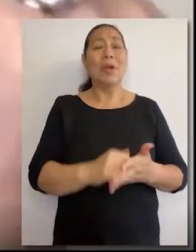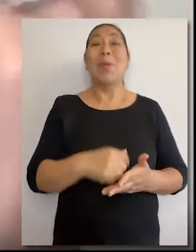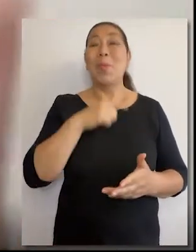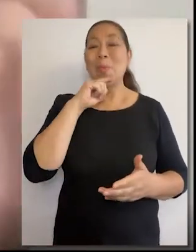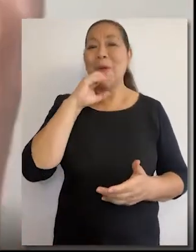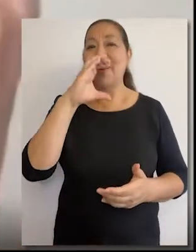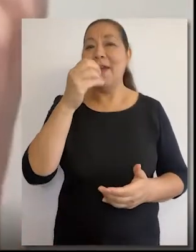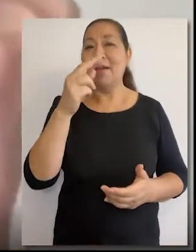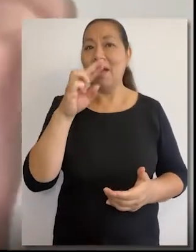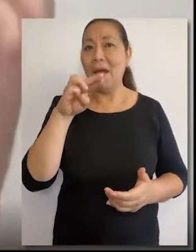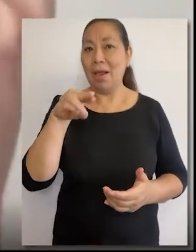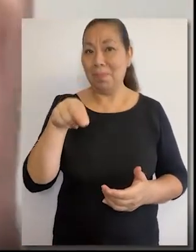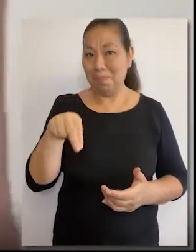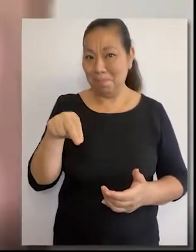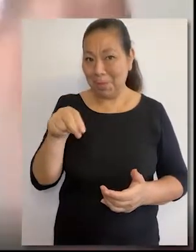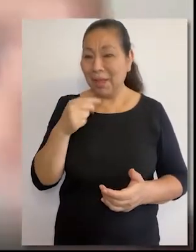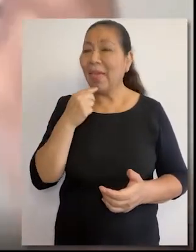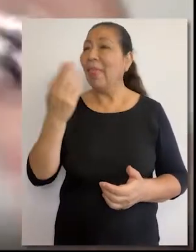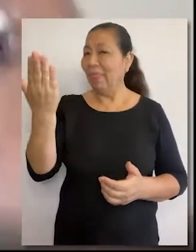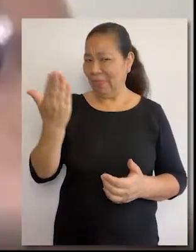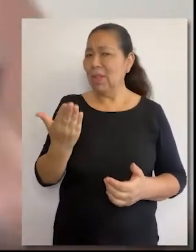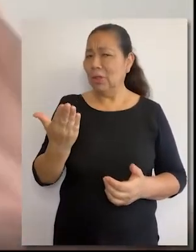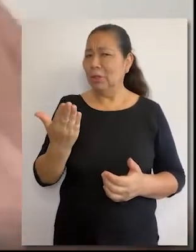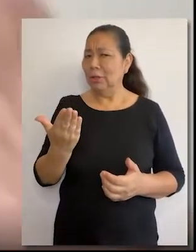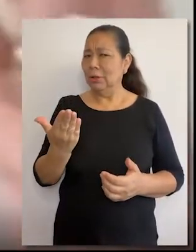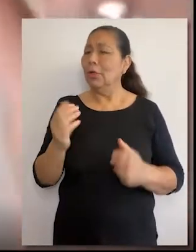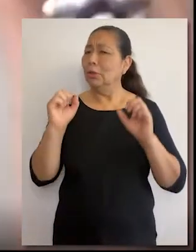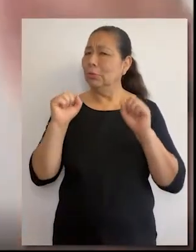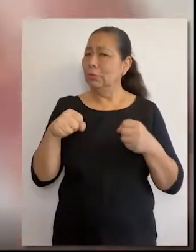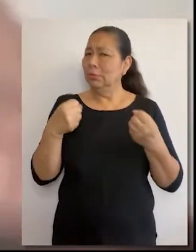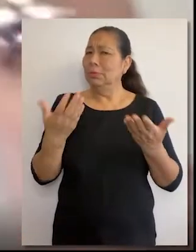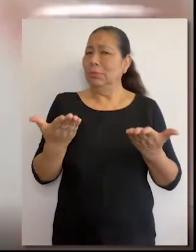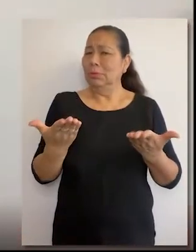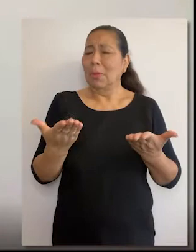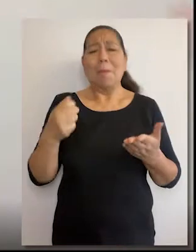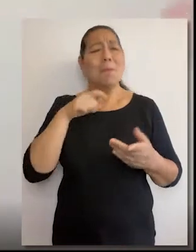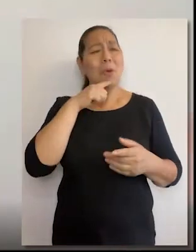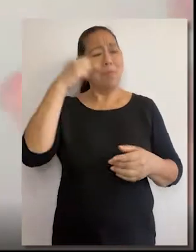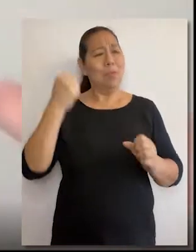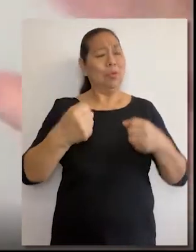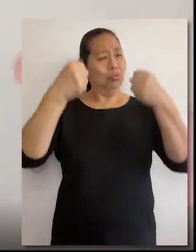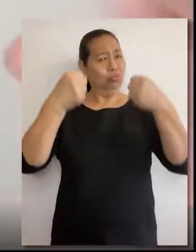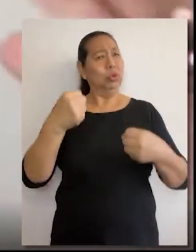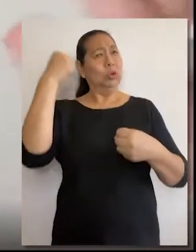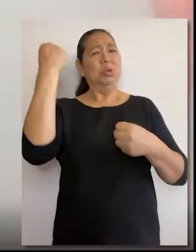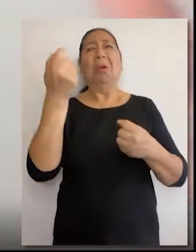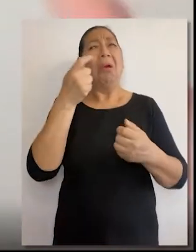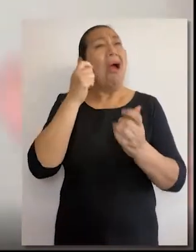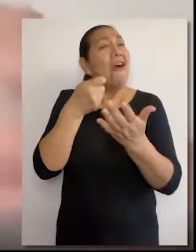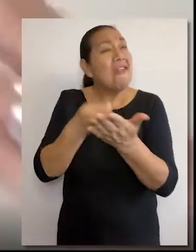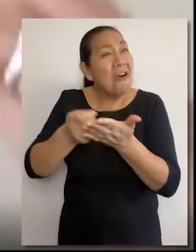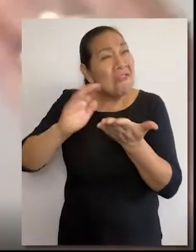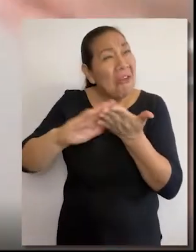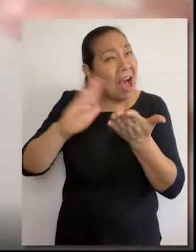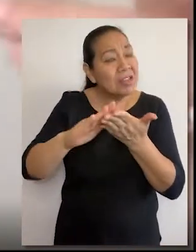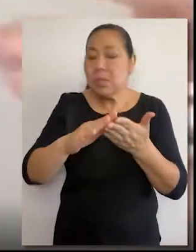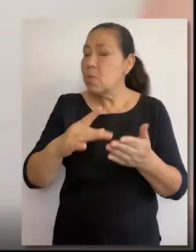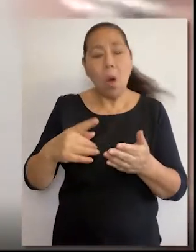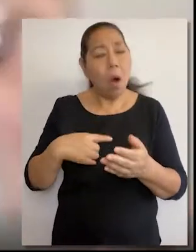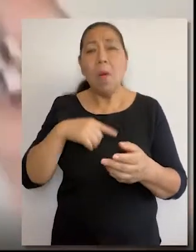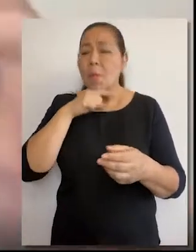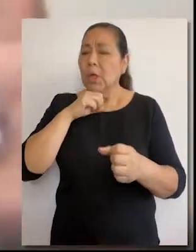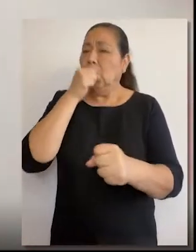con mucha certeza que efectivamente hemos llegado a una situación de poder, que nadie nos ha regalado, que es con nuestro